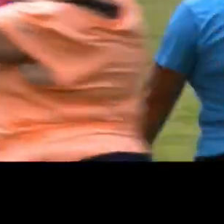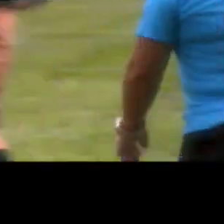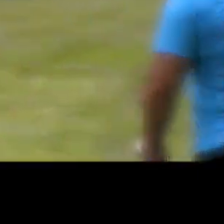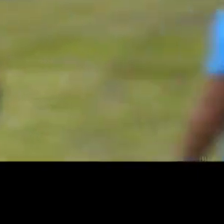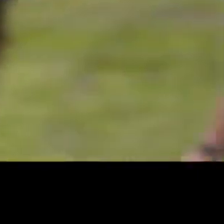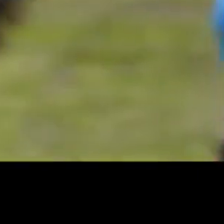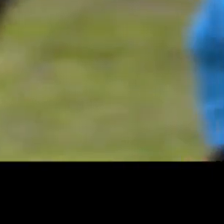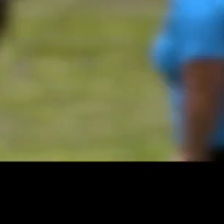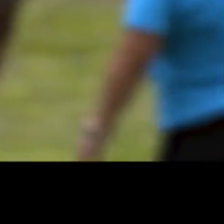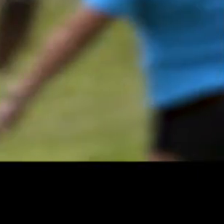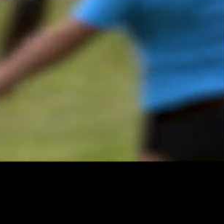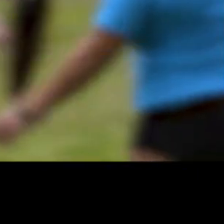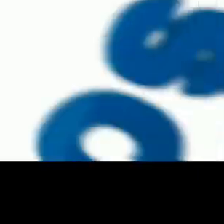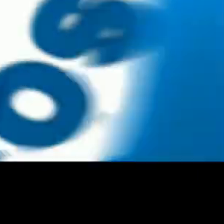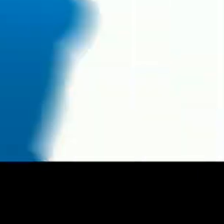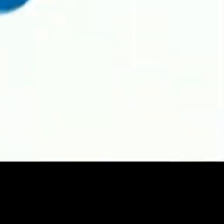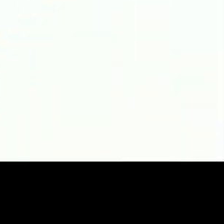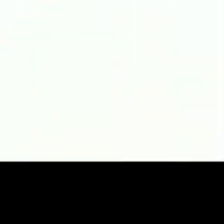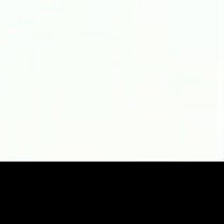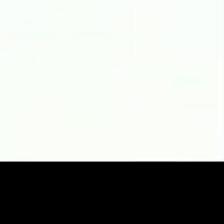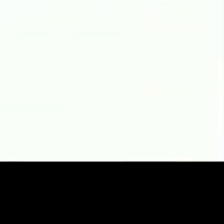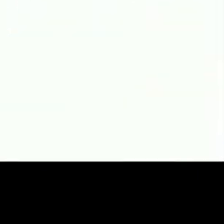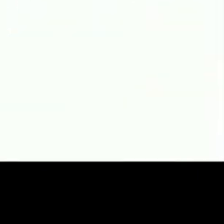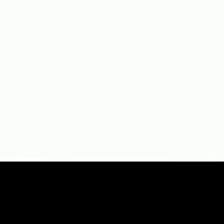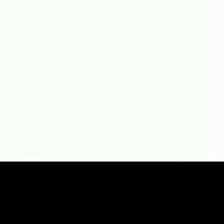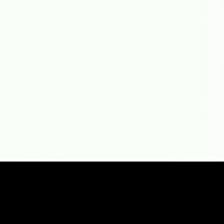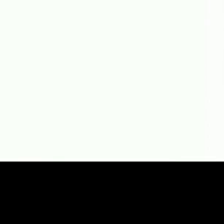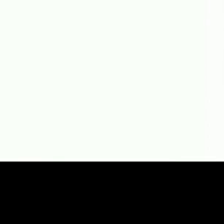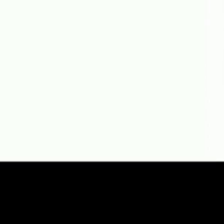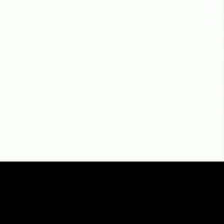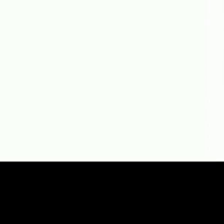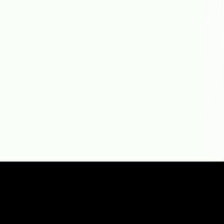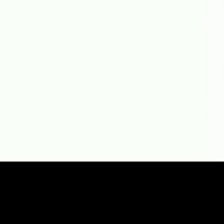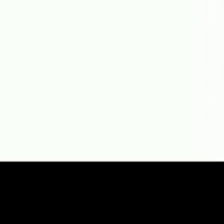realice la caja costarricense de seguro social